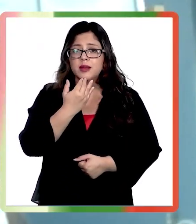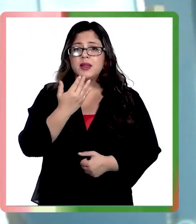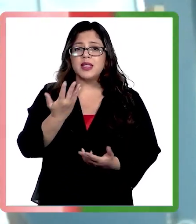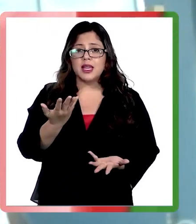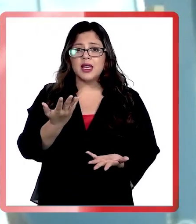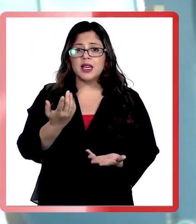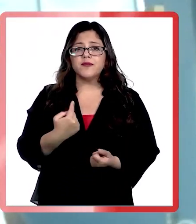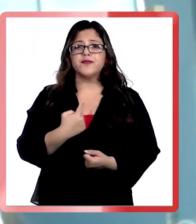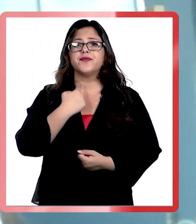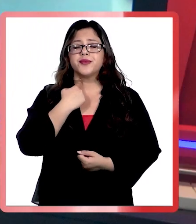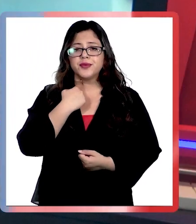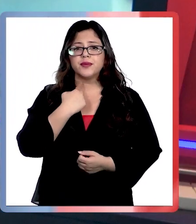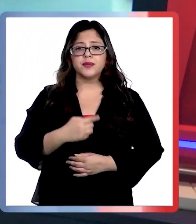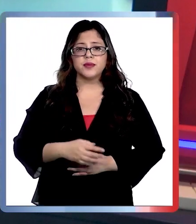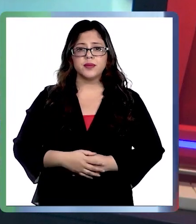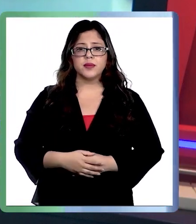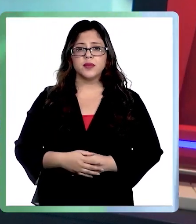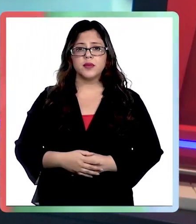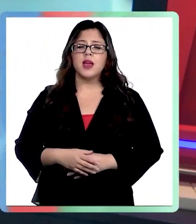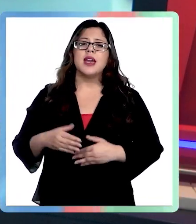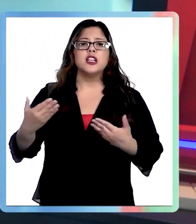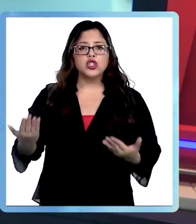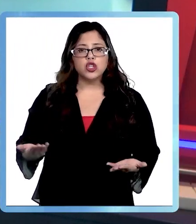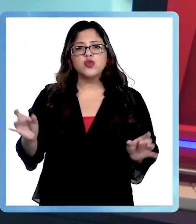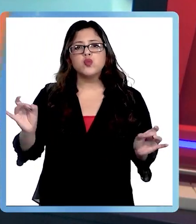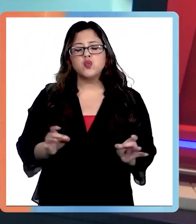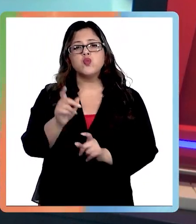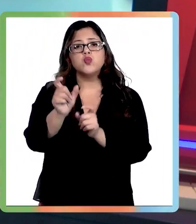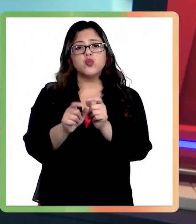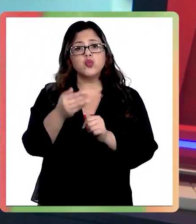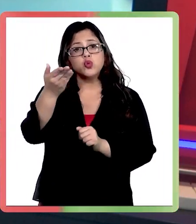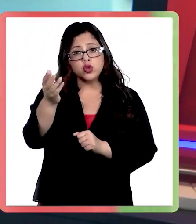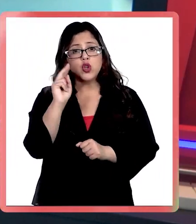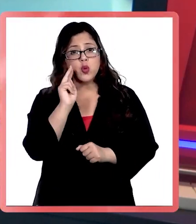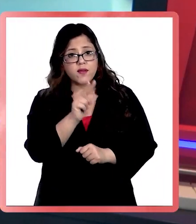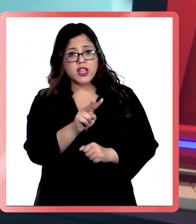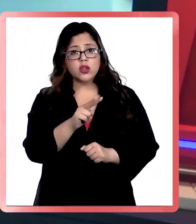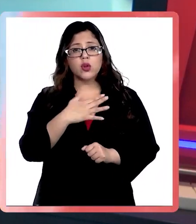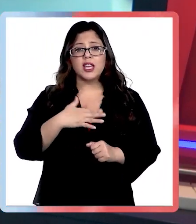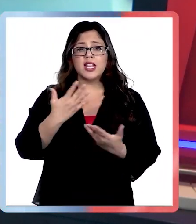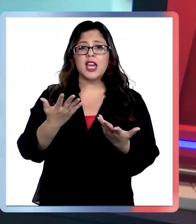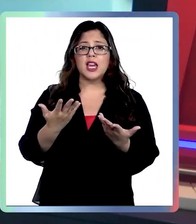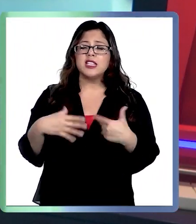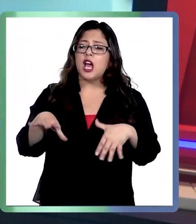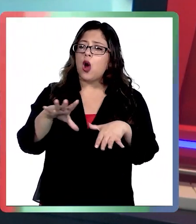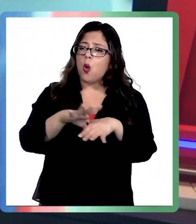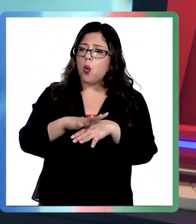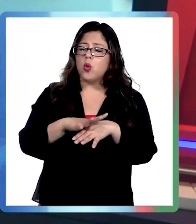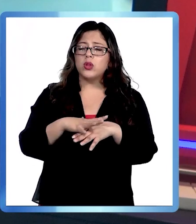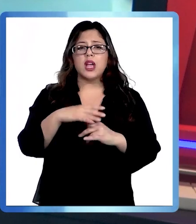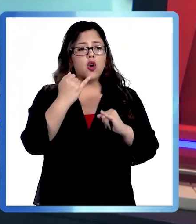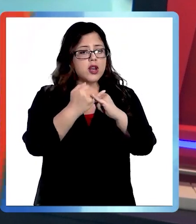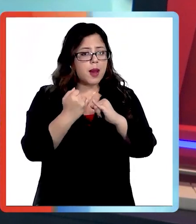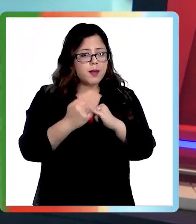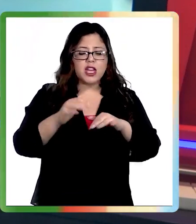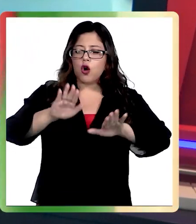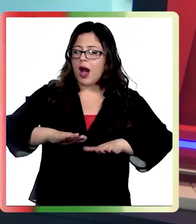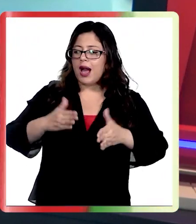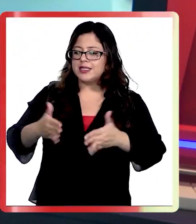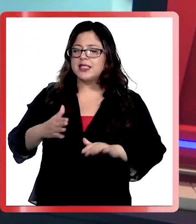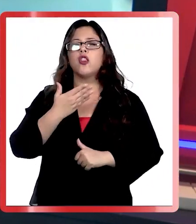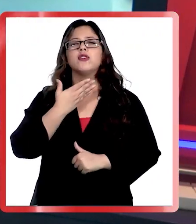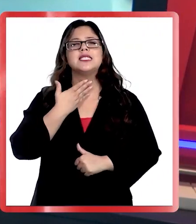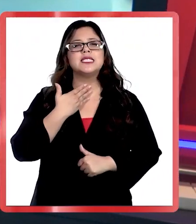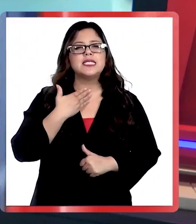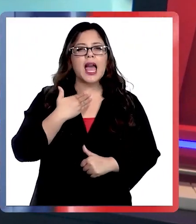entorpecer nuestra salud. Y por lo tanto, si alguna persona, usted lo habrá visto, ¿no? Se quiere juntar con los amigos, tiene mucha sed, hace un asado, por